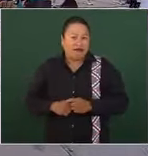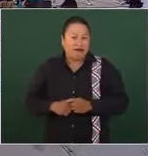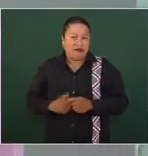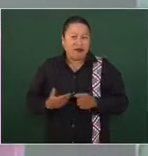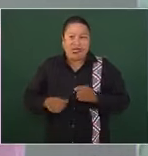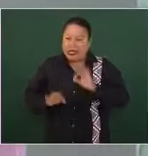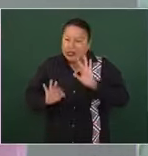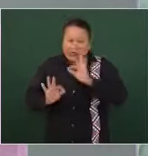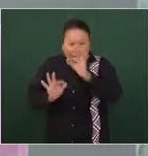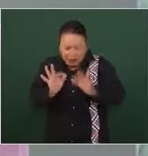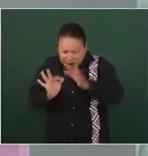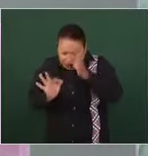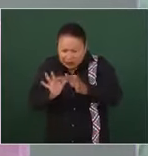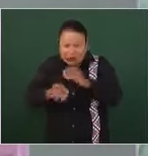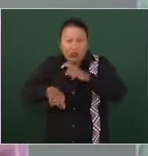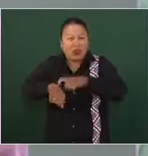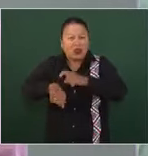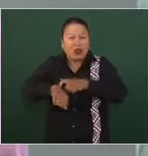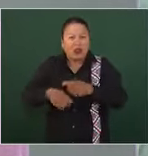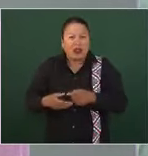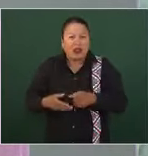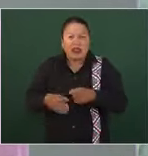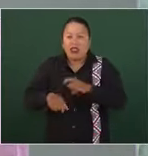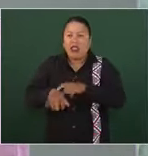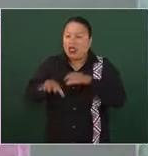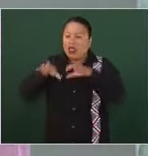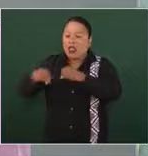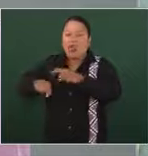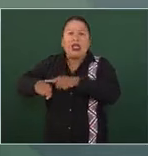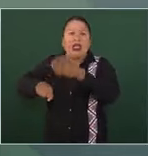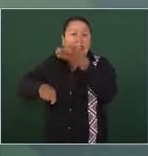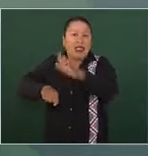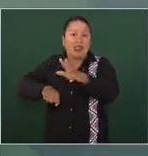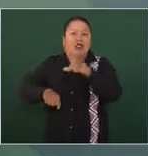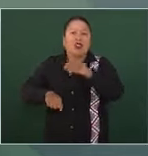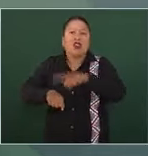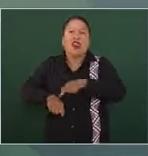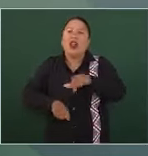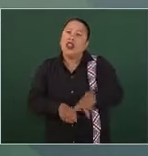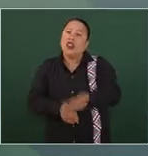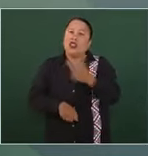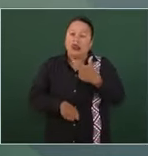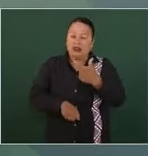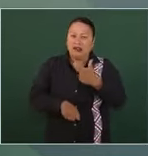precisa no lo detuvieron a las 10 sino a las 12